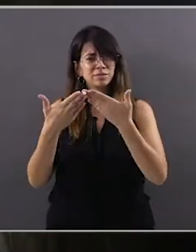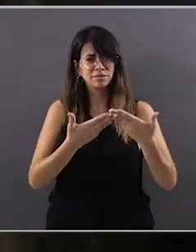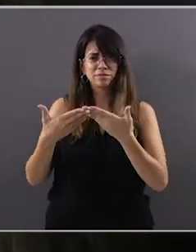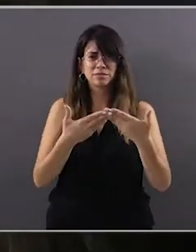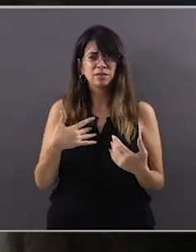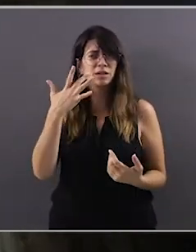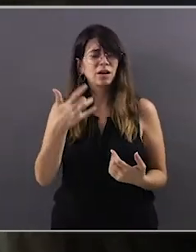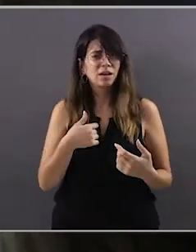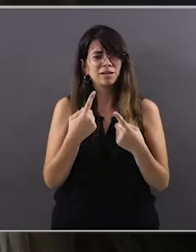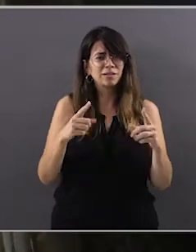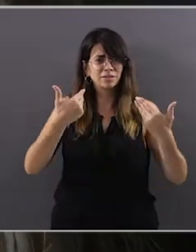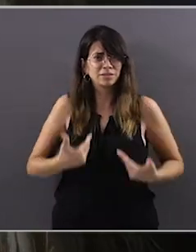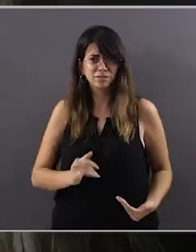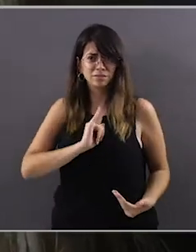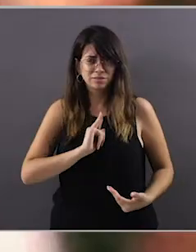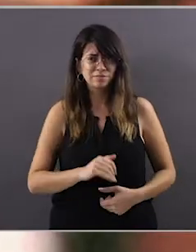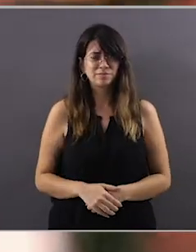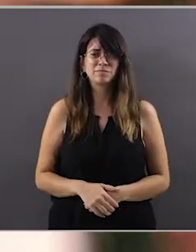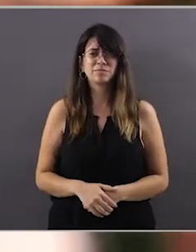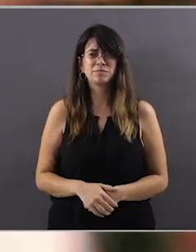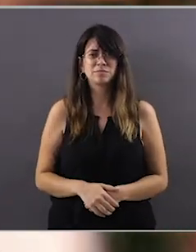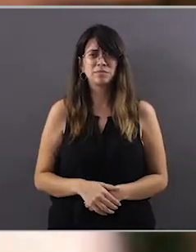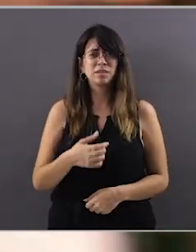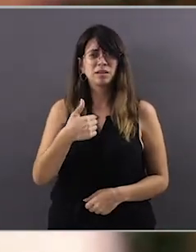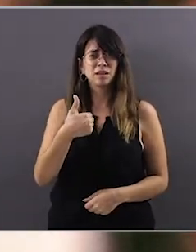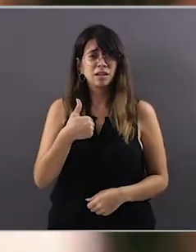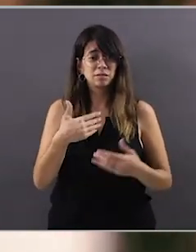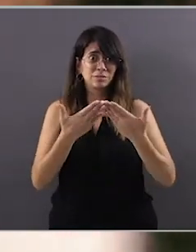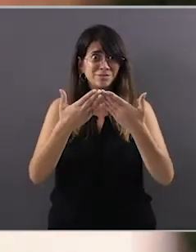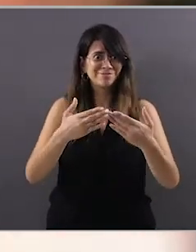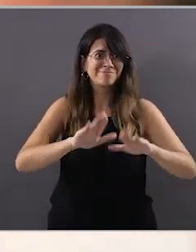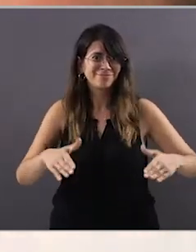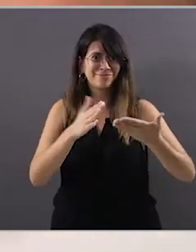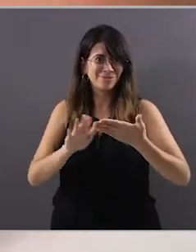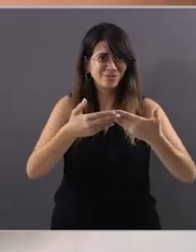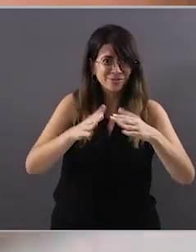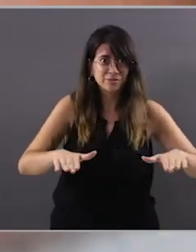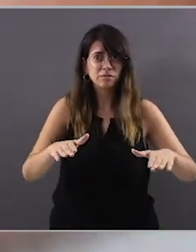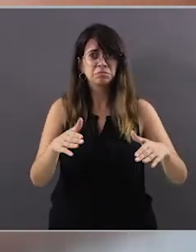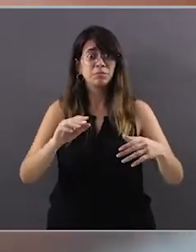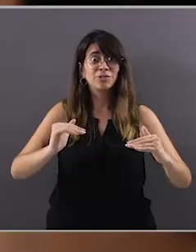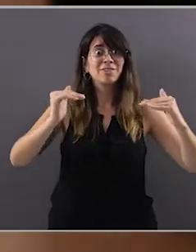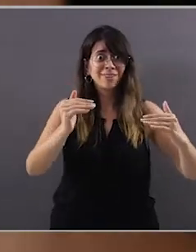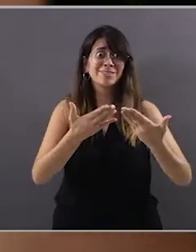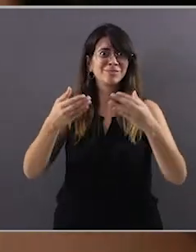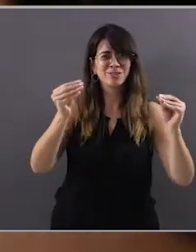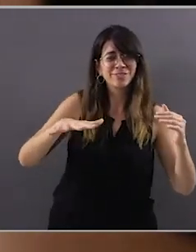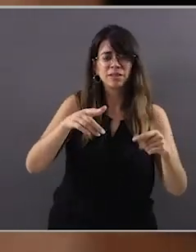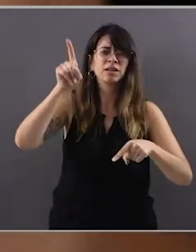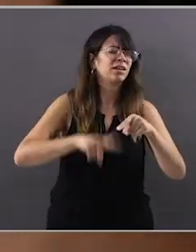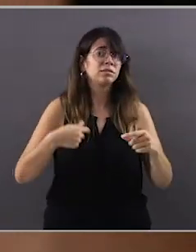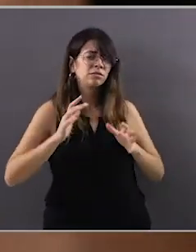diferente, no puedo estudiar. Pude aguantar primaria, lo que no aguanté fue secundaria. Bajaba una